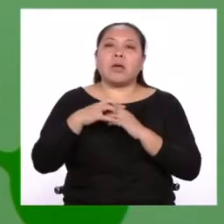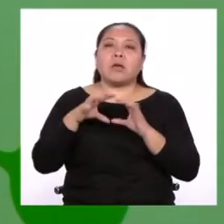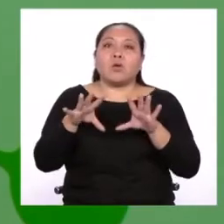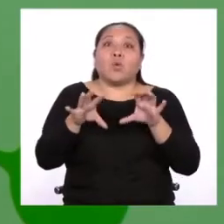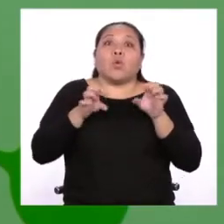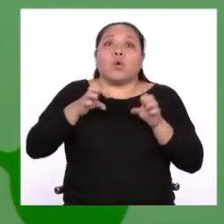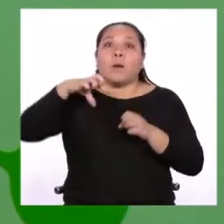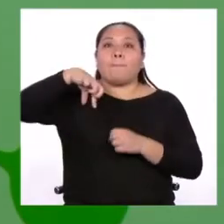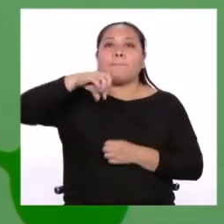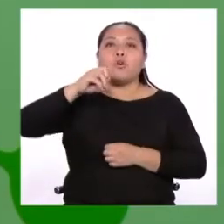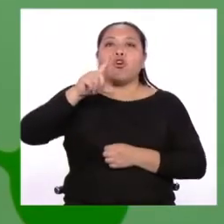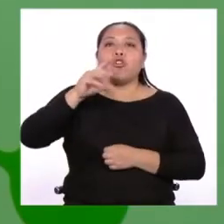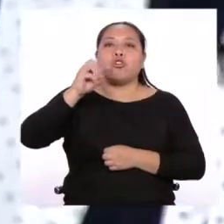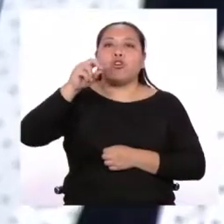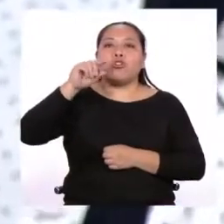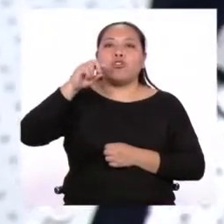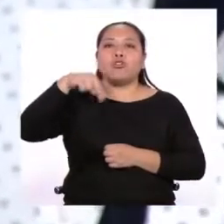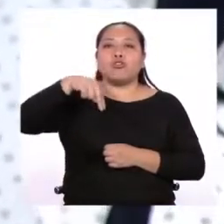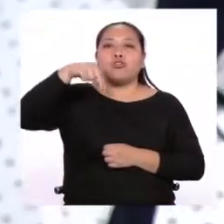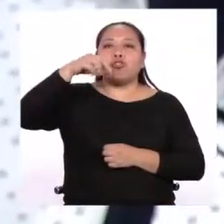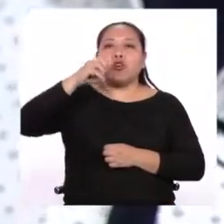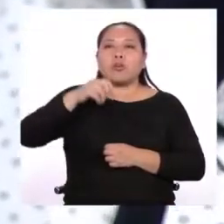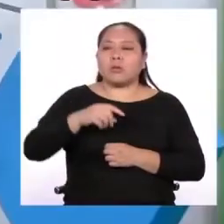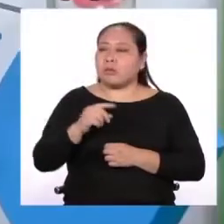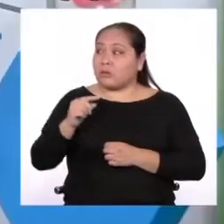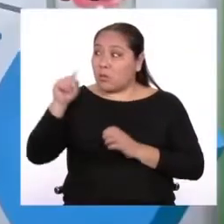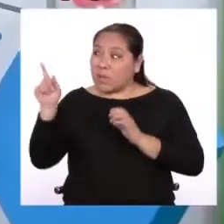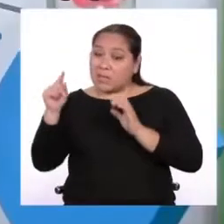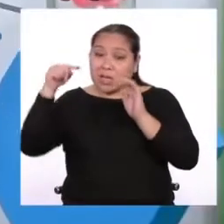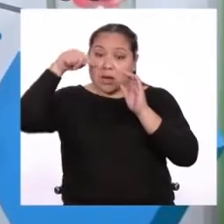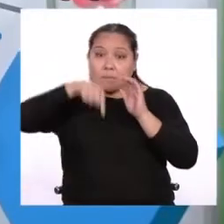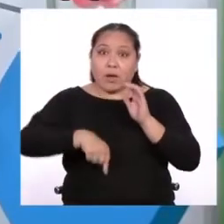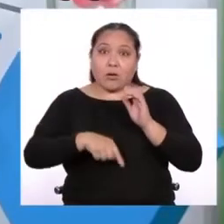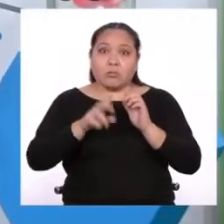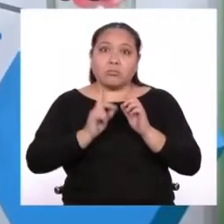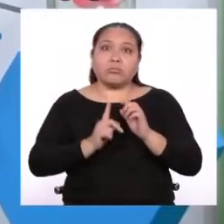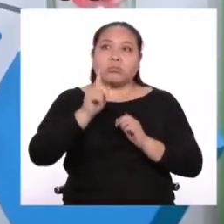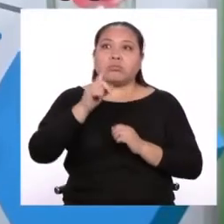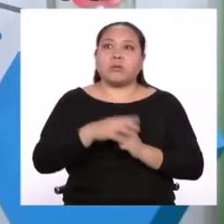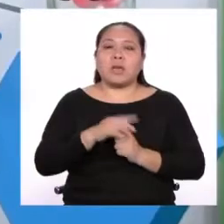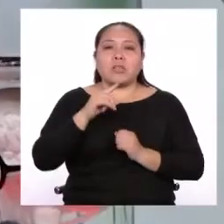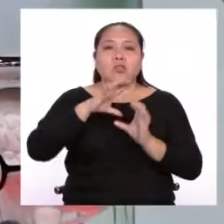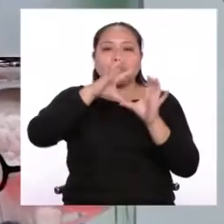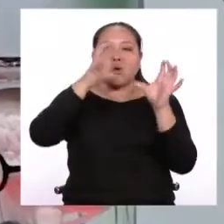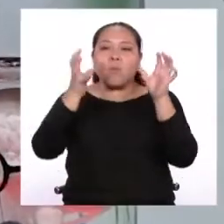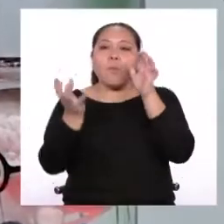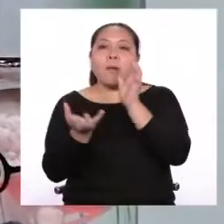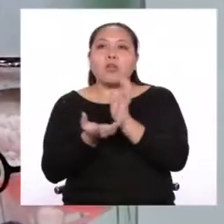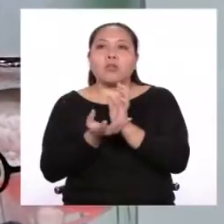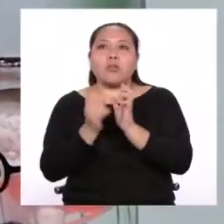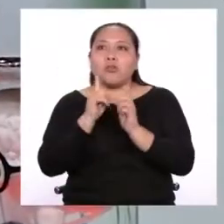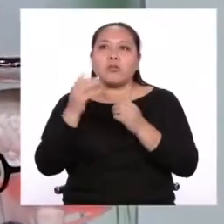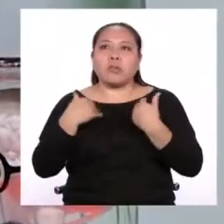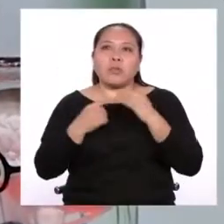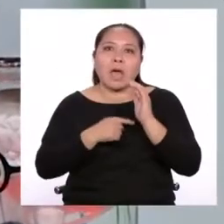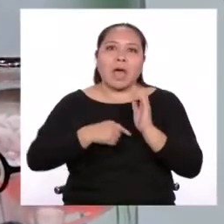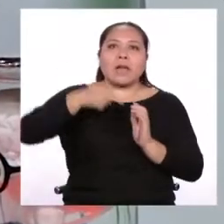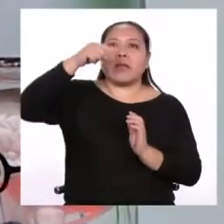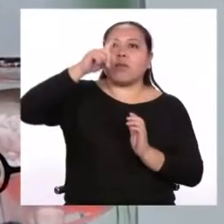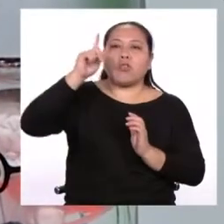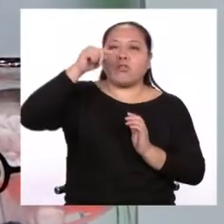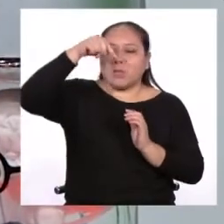¿Te vas a ir hasta allí abajo? No, el Polo Norte está aquí arriba, cerebro. Pero esto es una pelota. No tiene arriba ni abajo. Si estás sobre una